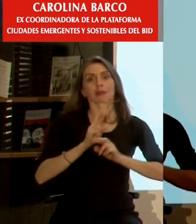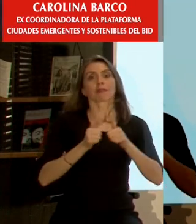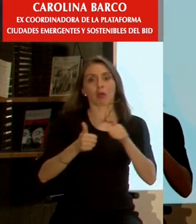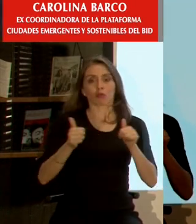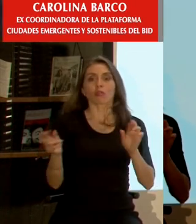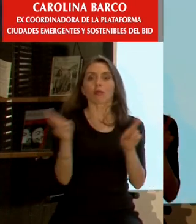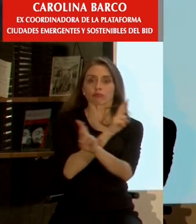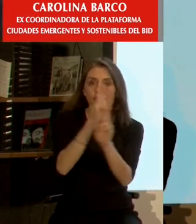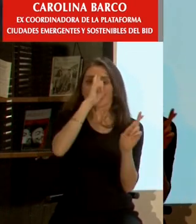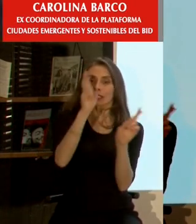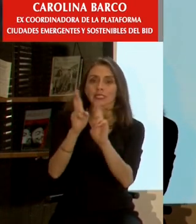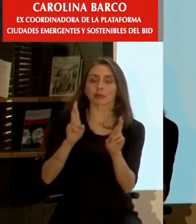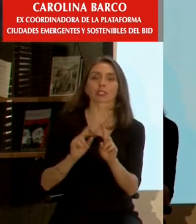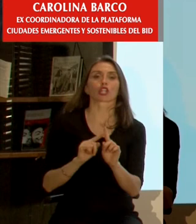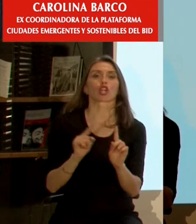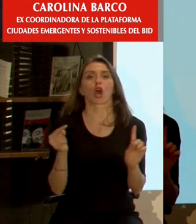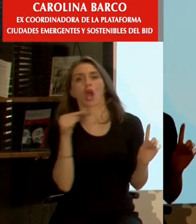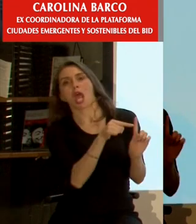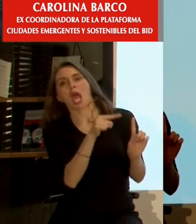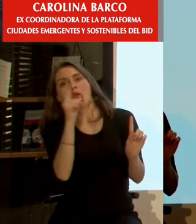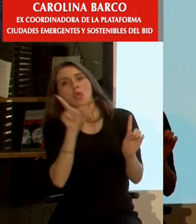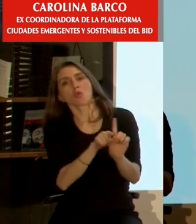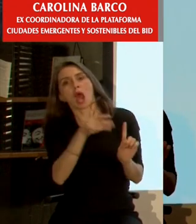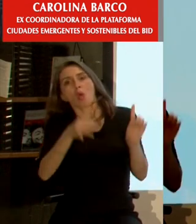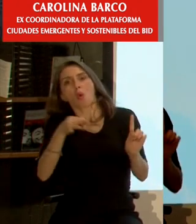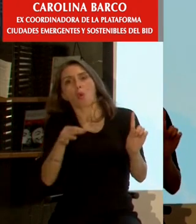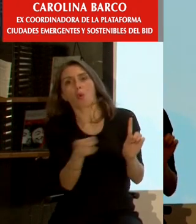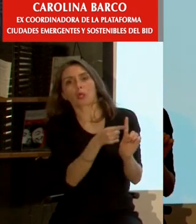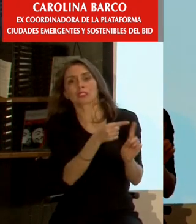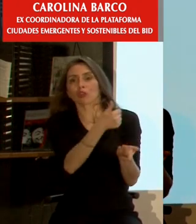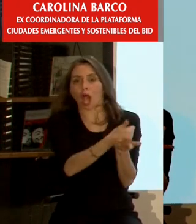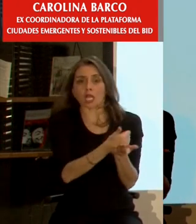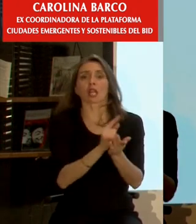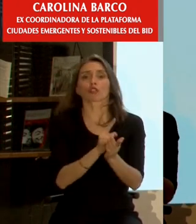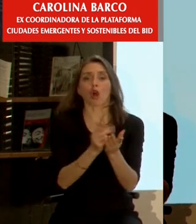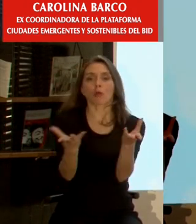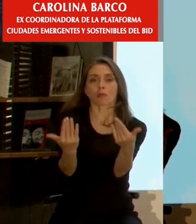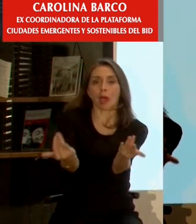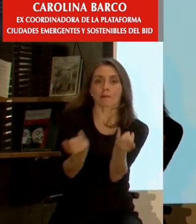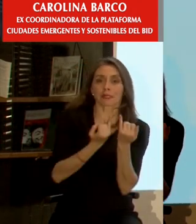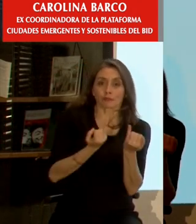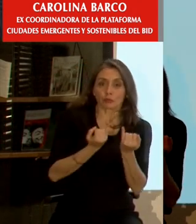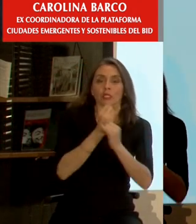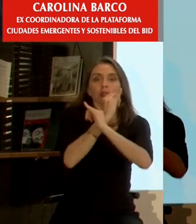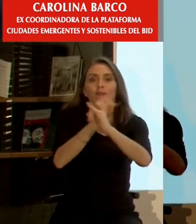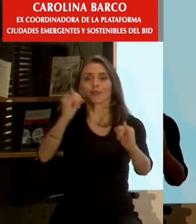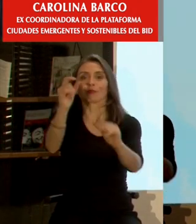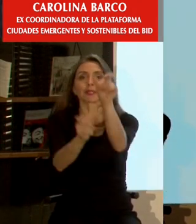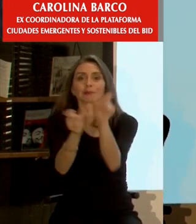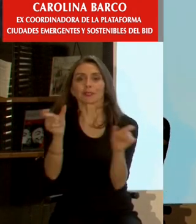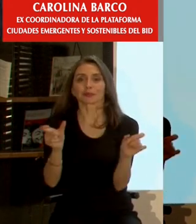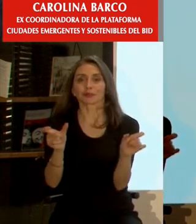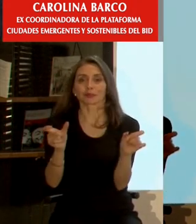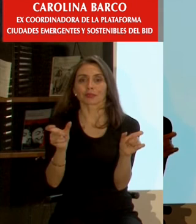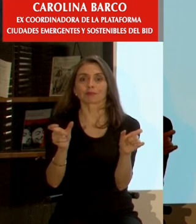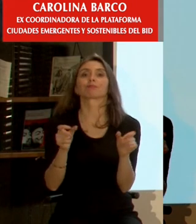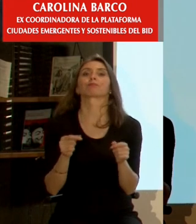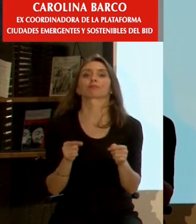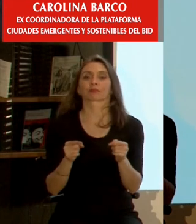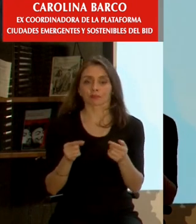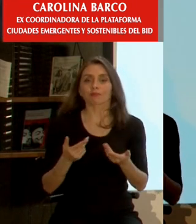estar enjuiciando alcaldes es una manera de estar informando a la población y es una manera de